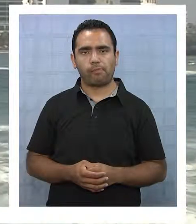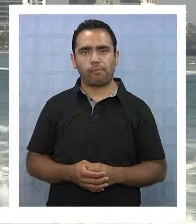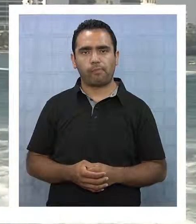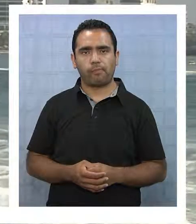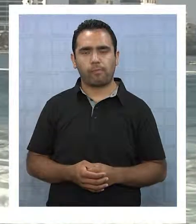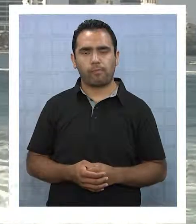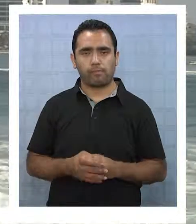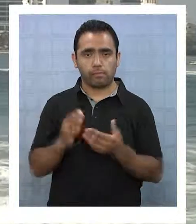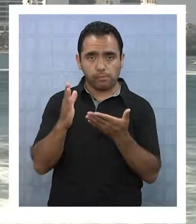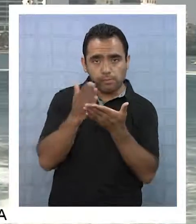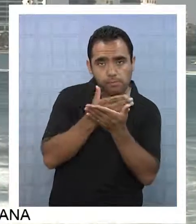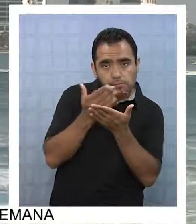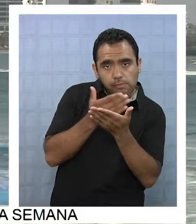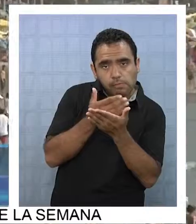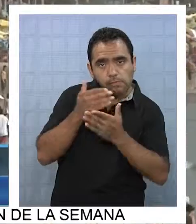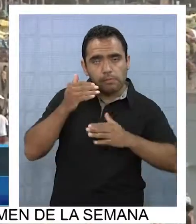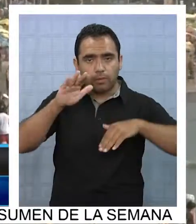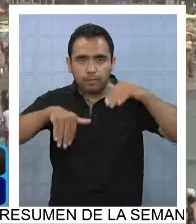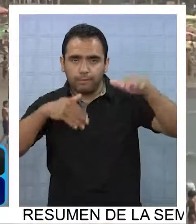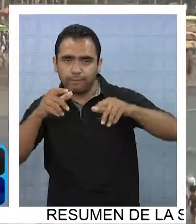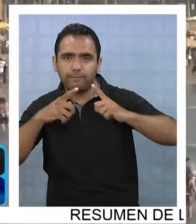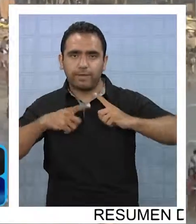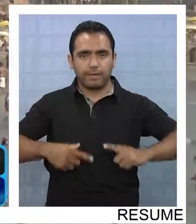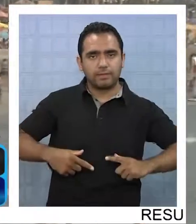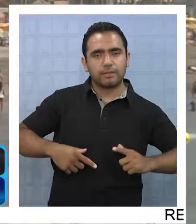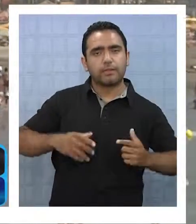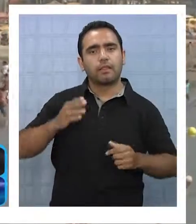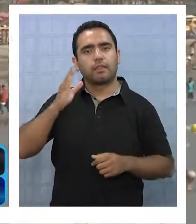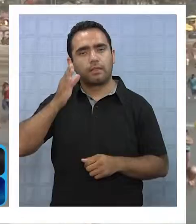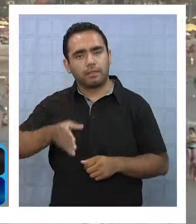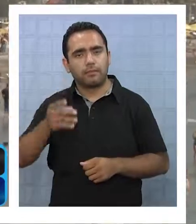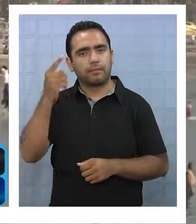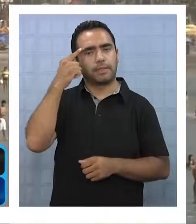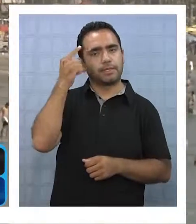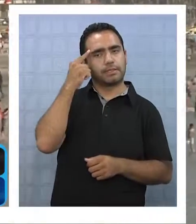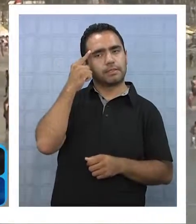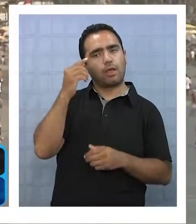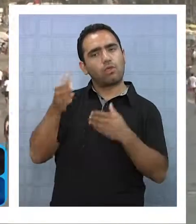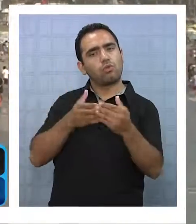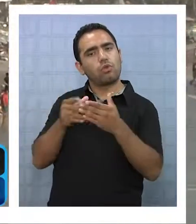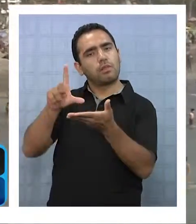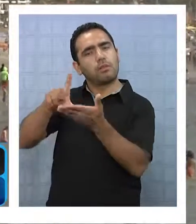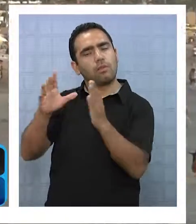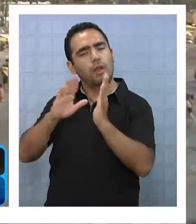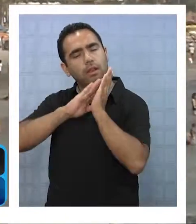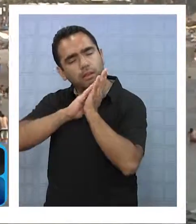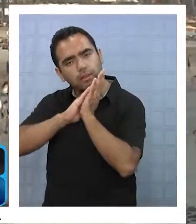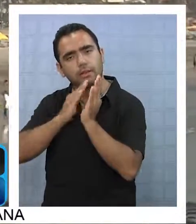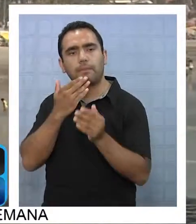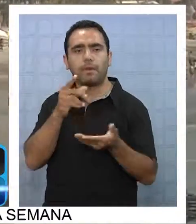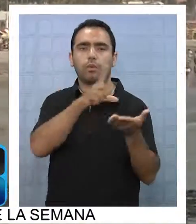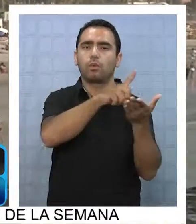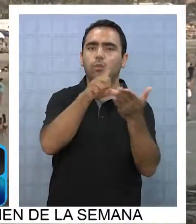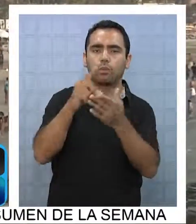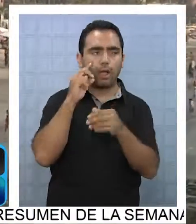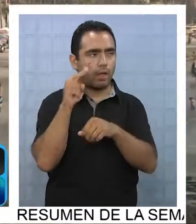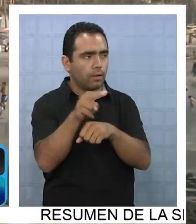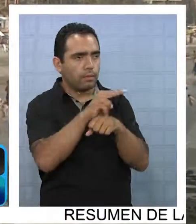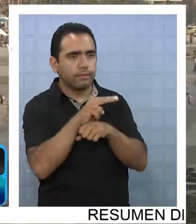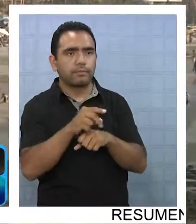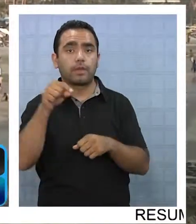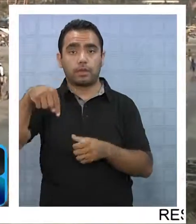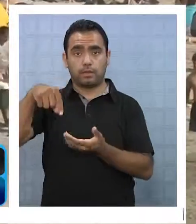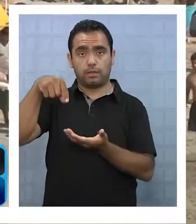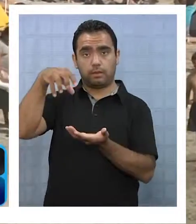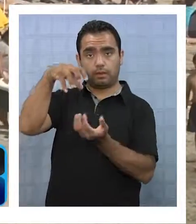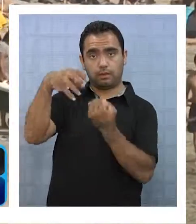La planificación de las vacaciones debe realizarse contemplando el alojamiento y los lugares que se visitarán. En la región hay más de 7